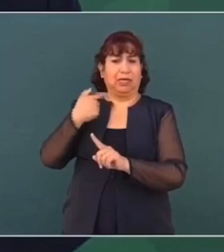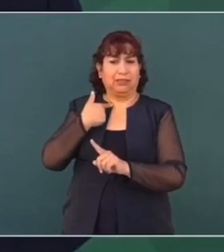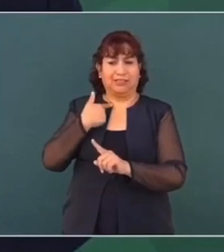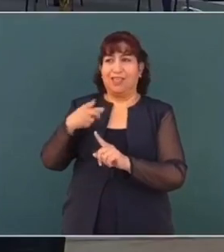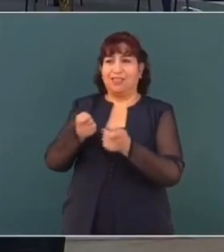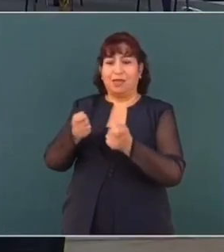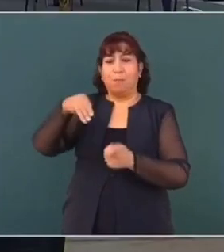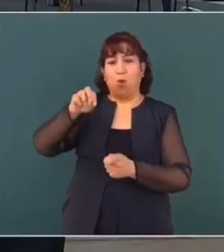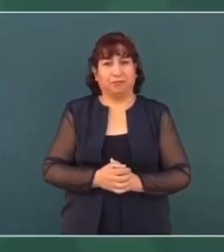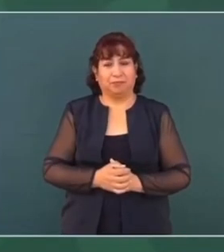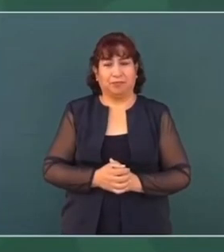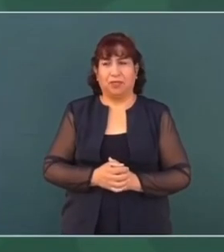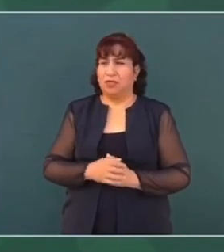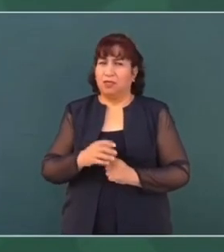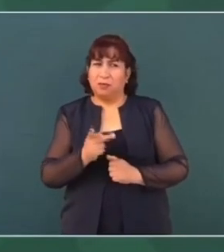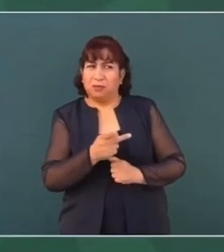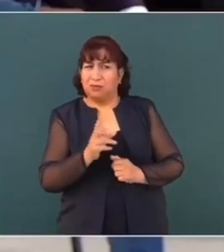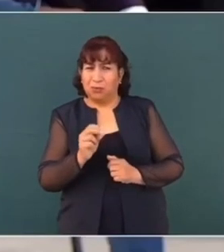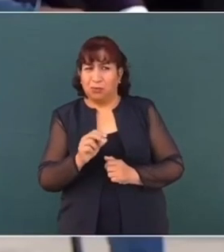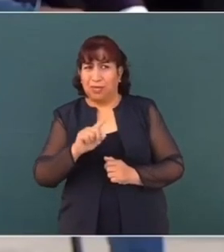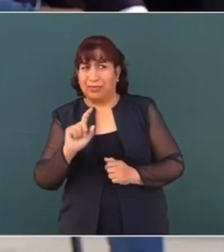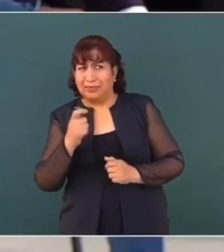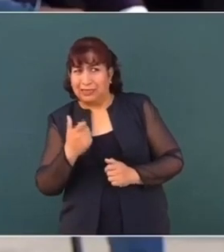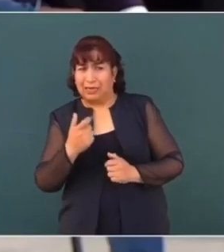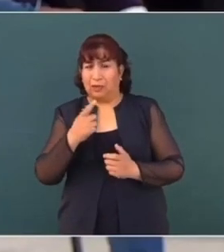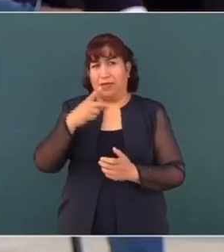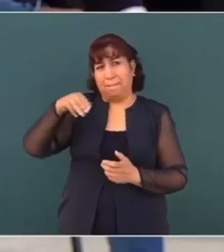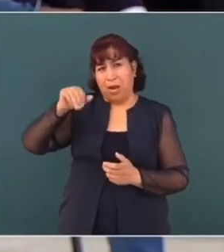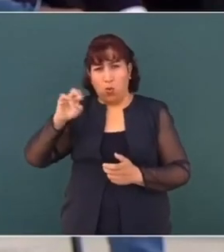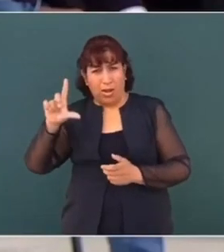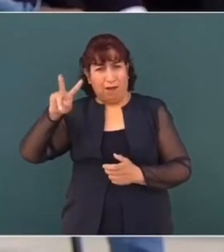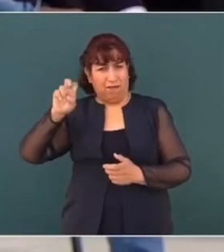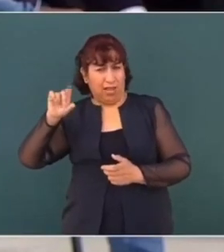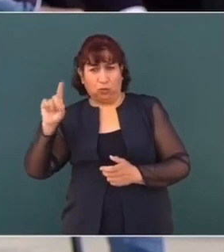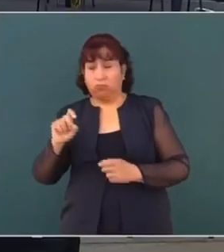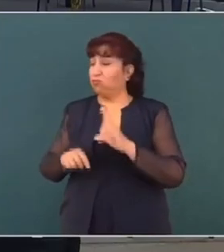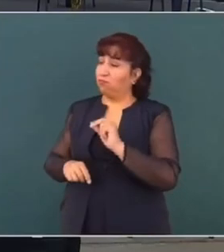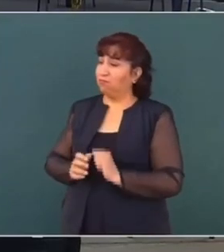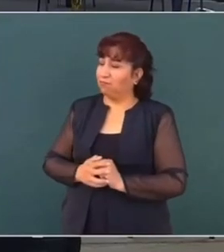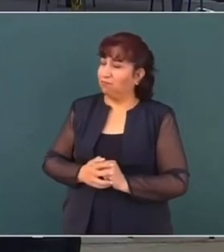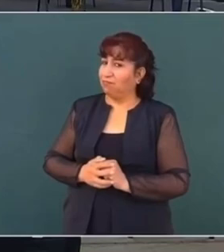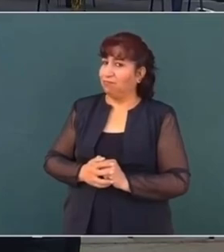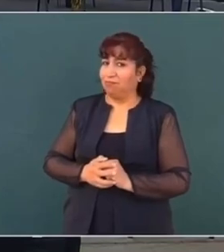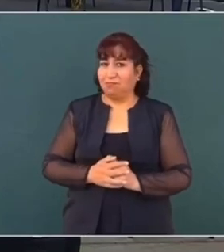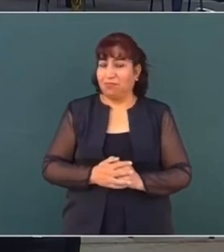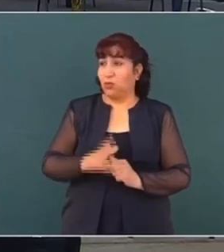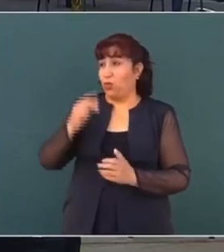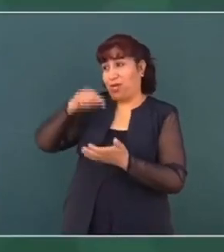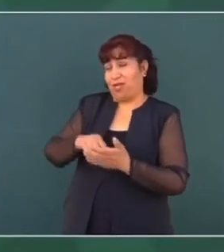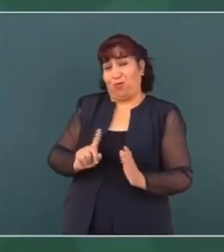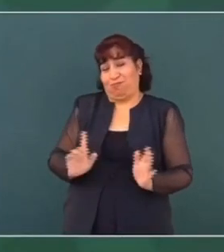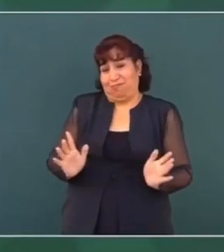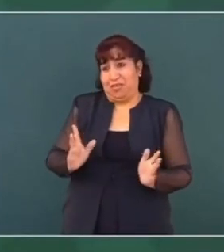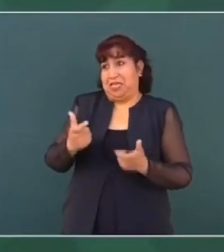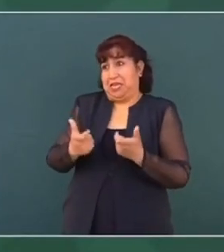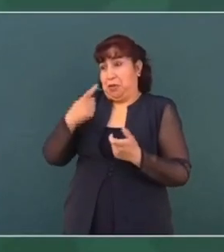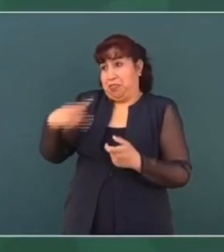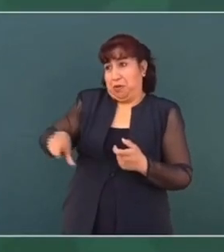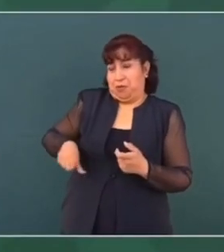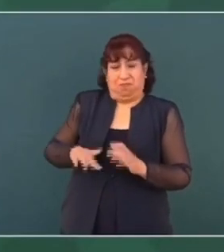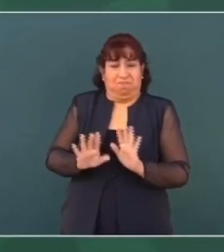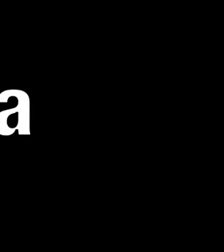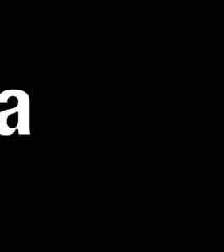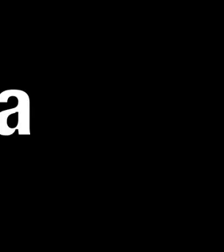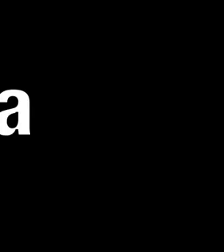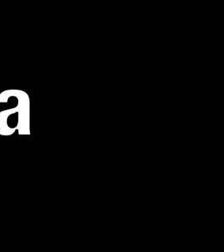era dirigente de Morena en Chiapas. ¿No era dinero de Manuel Velasco? Pues no. O no, pero que haya sido dinero del gobierno.